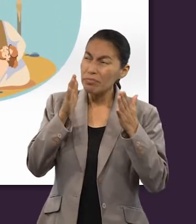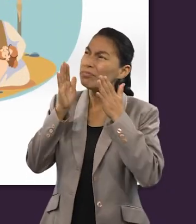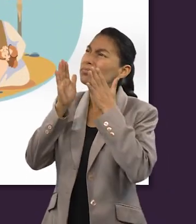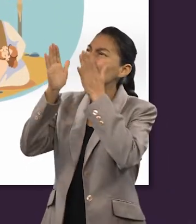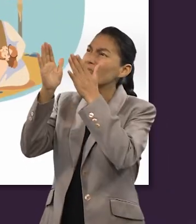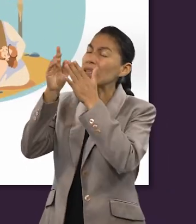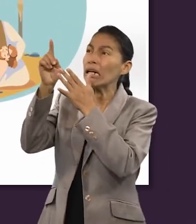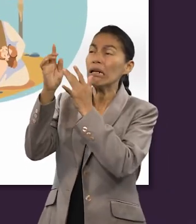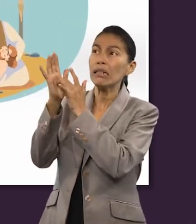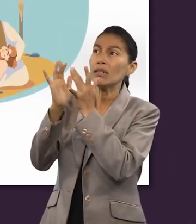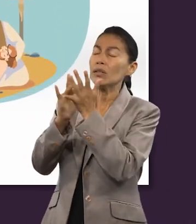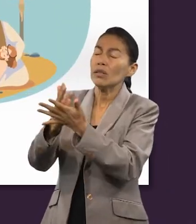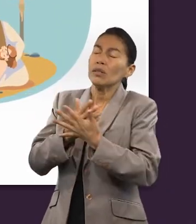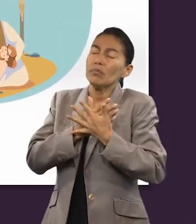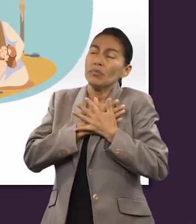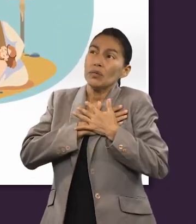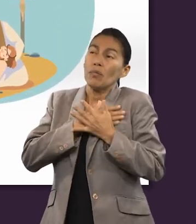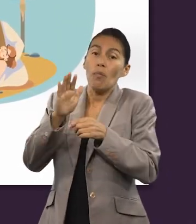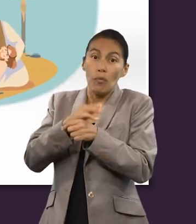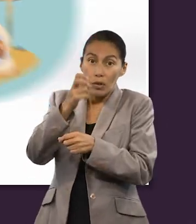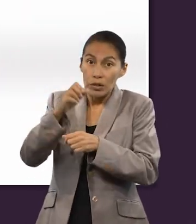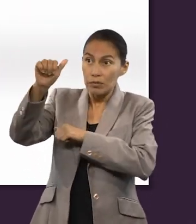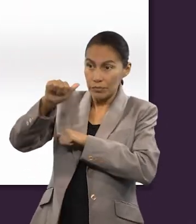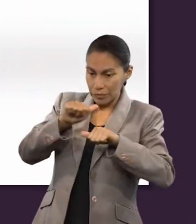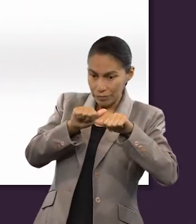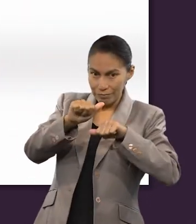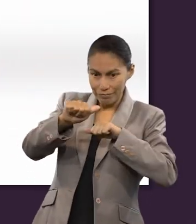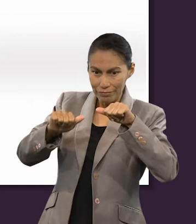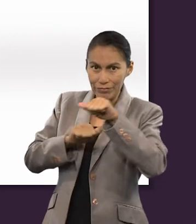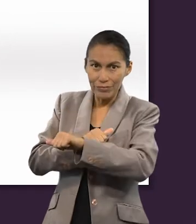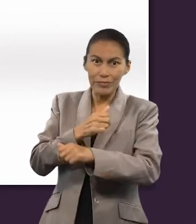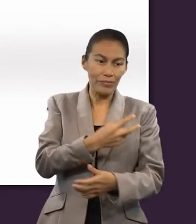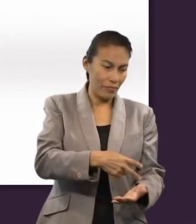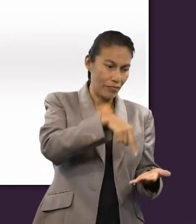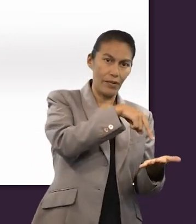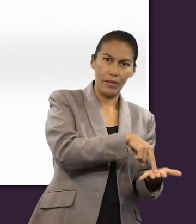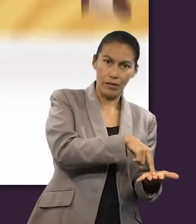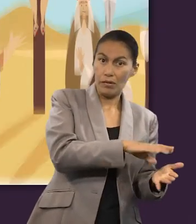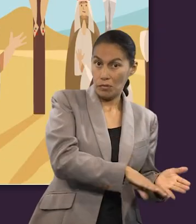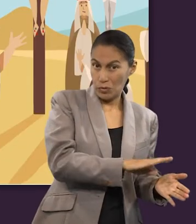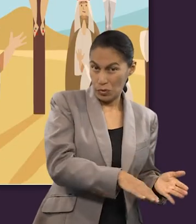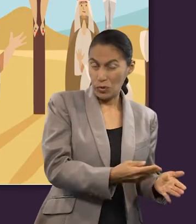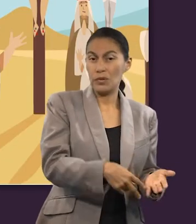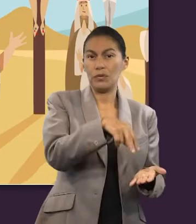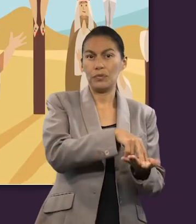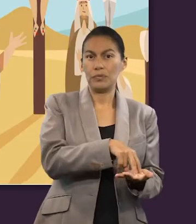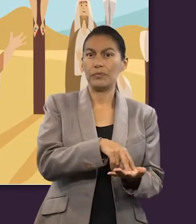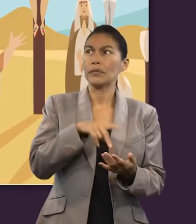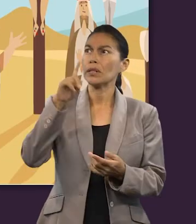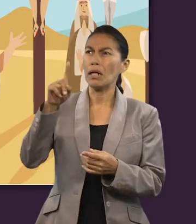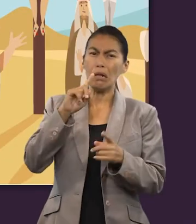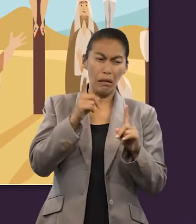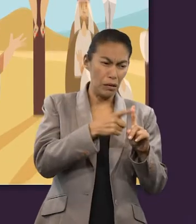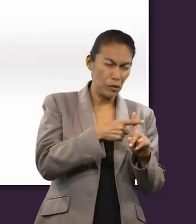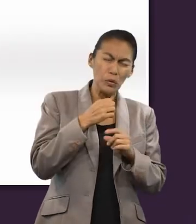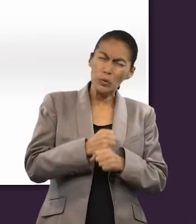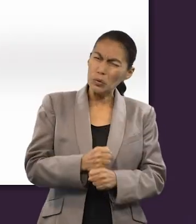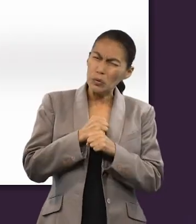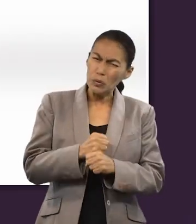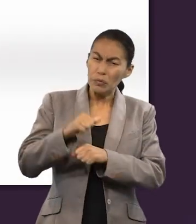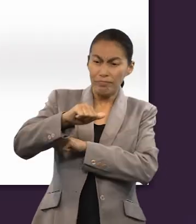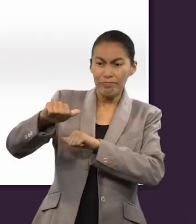de Jesús porque Él murió por nosotros. Como Él vive, puede aplicarnos todo lo que logró en la cruz,